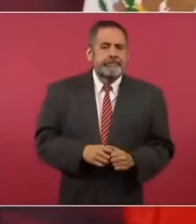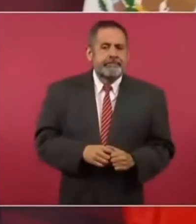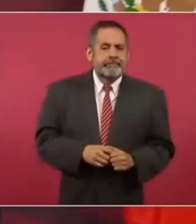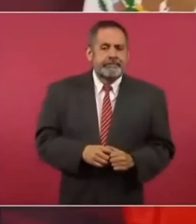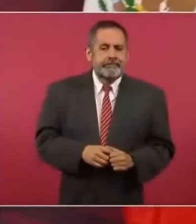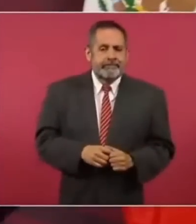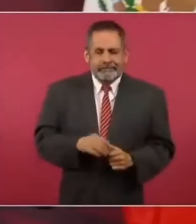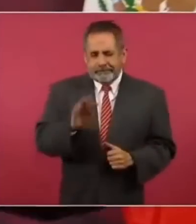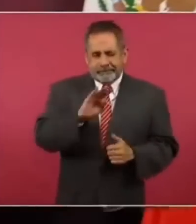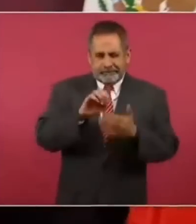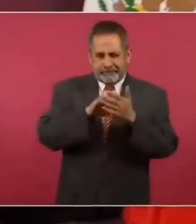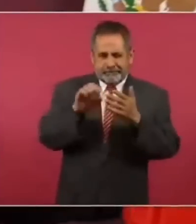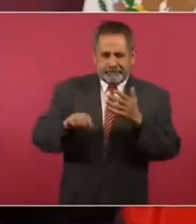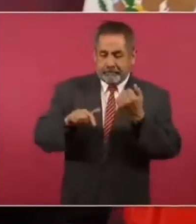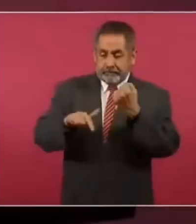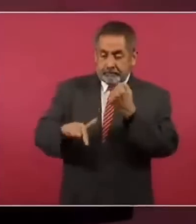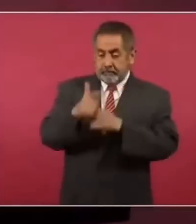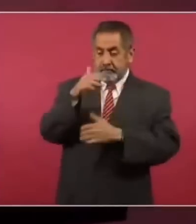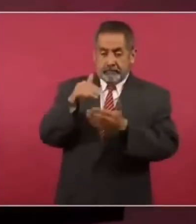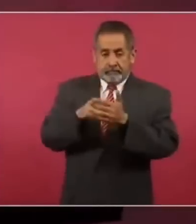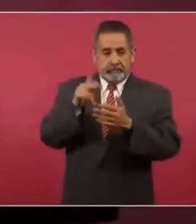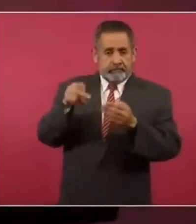12 mil kilómetros de concesiones